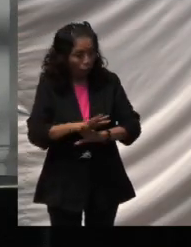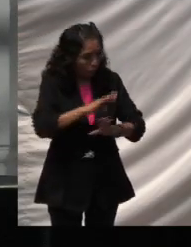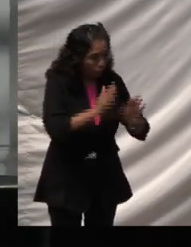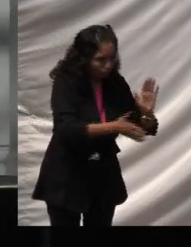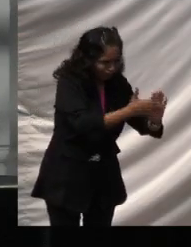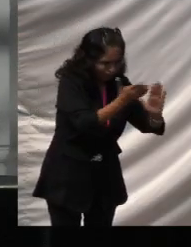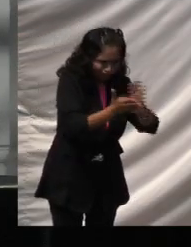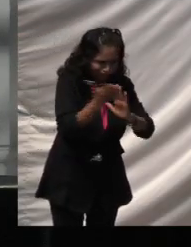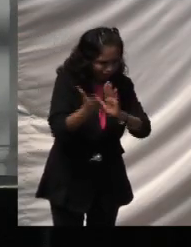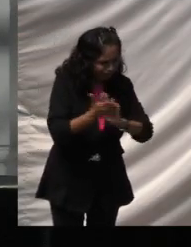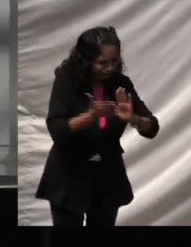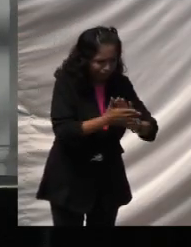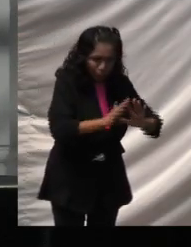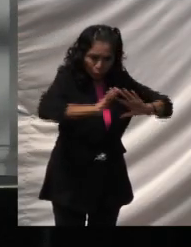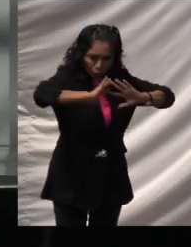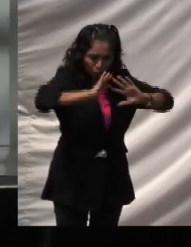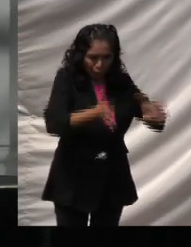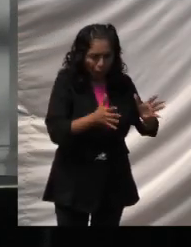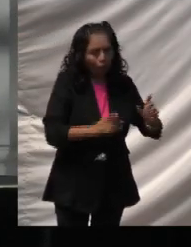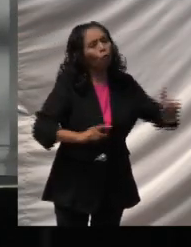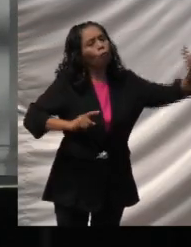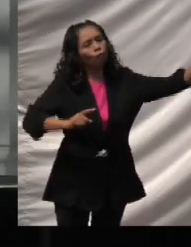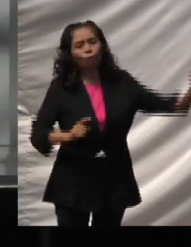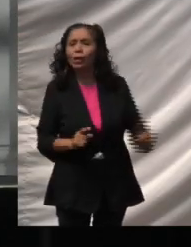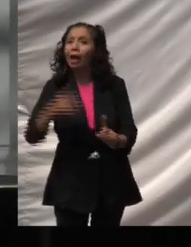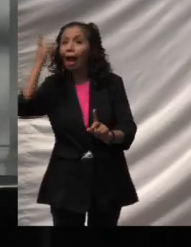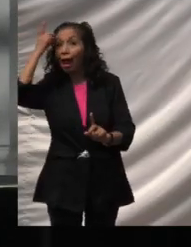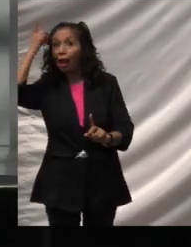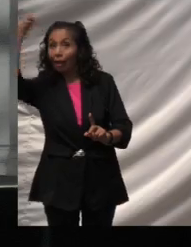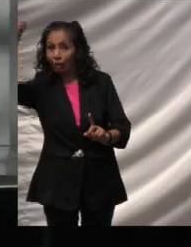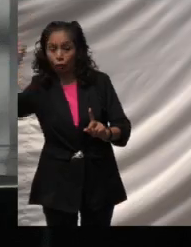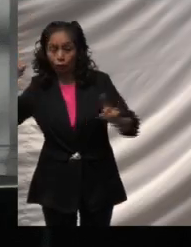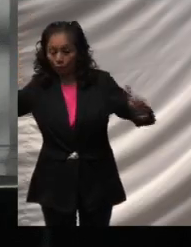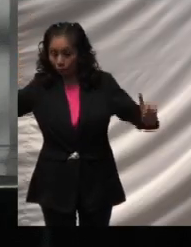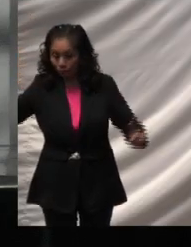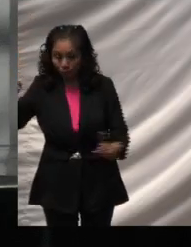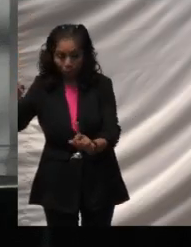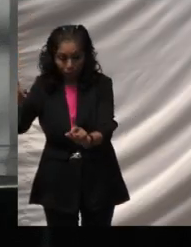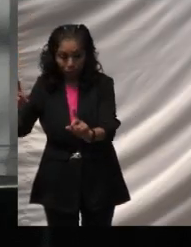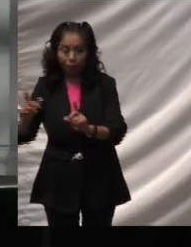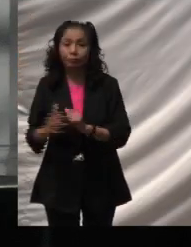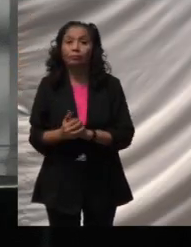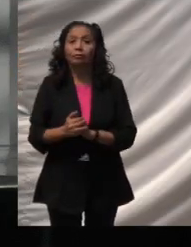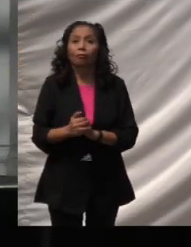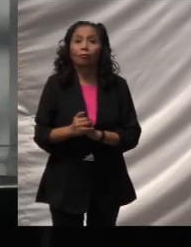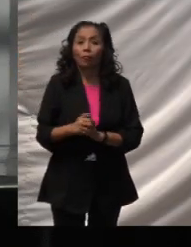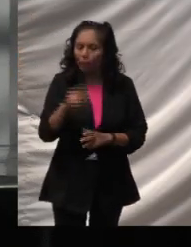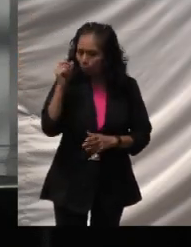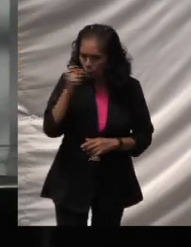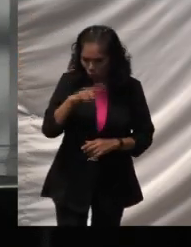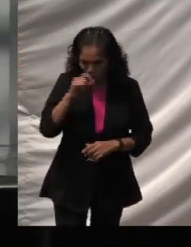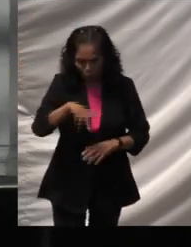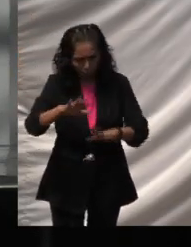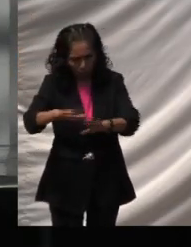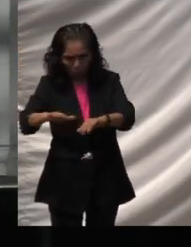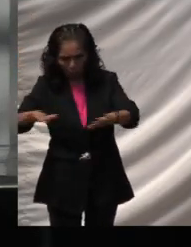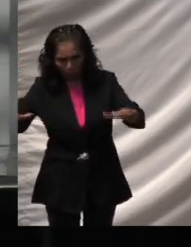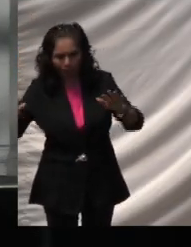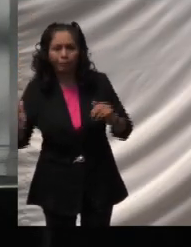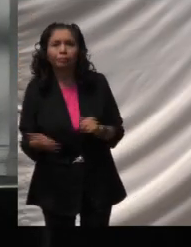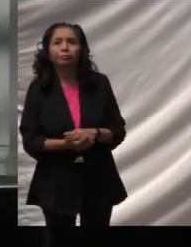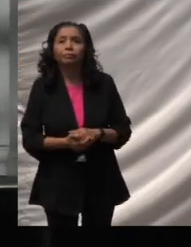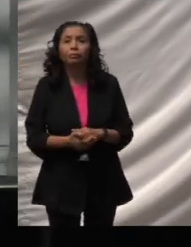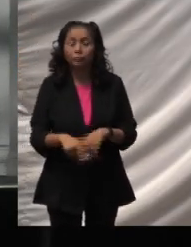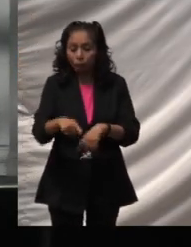terminó, fue en busca de la diosa y se dirigió a los mismos mares, en donde